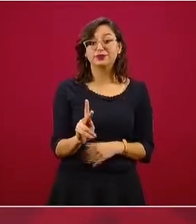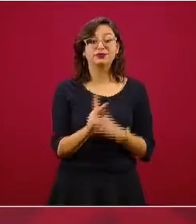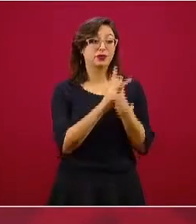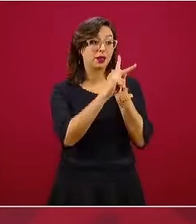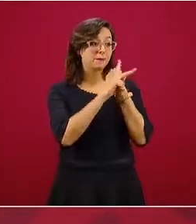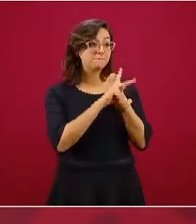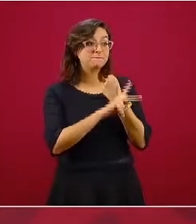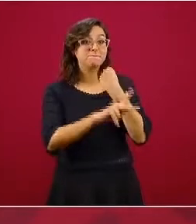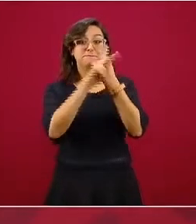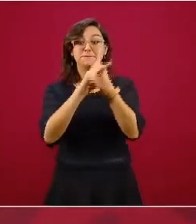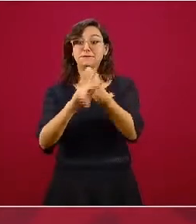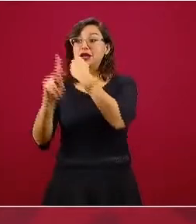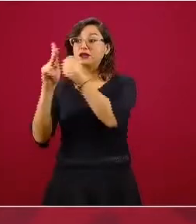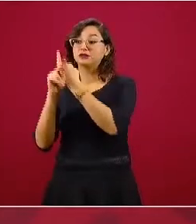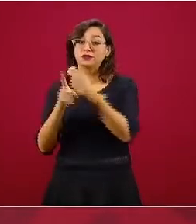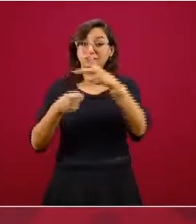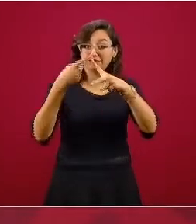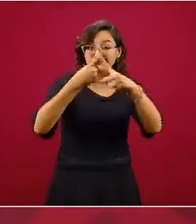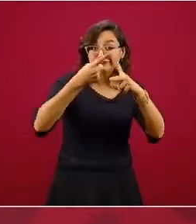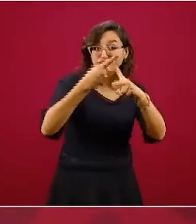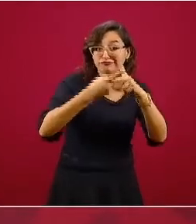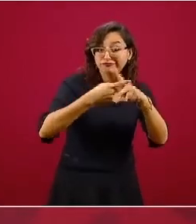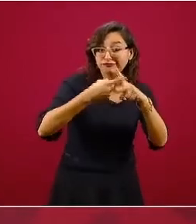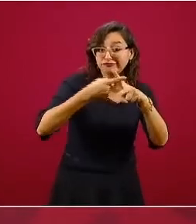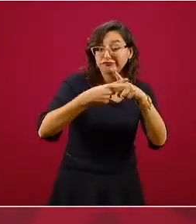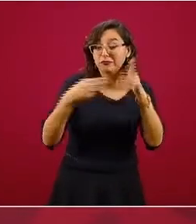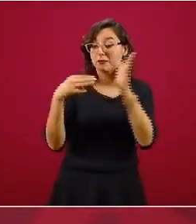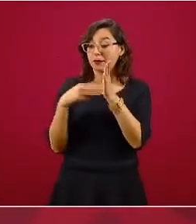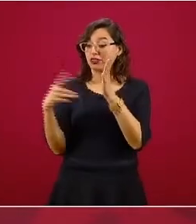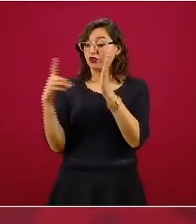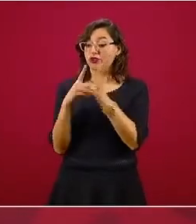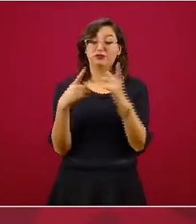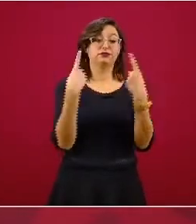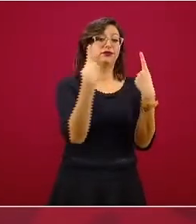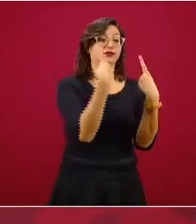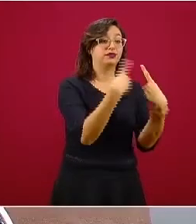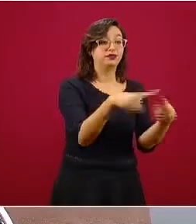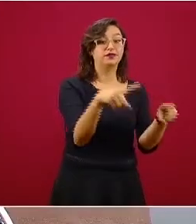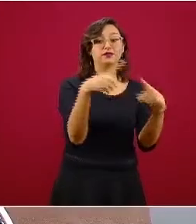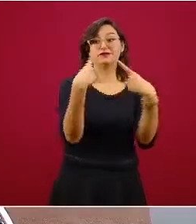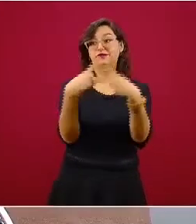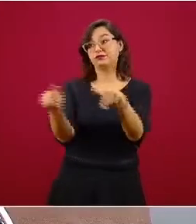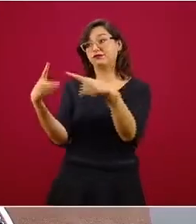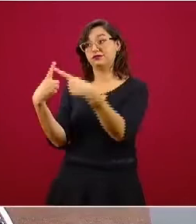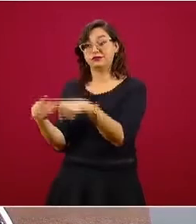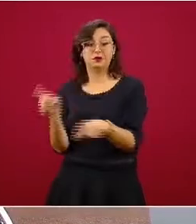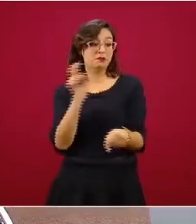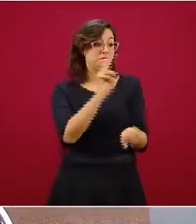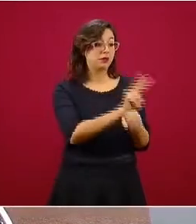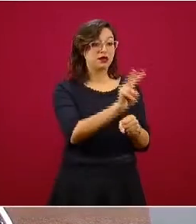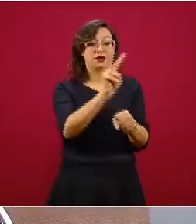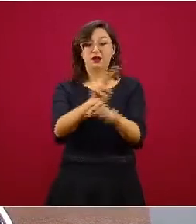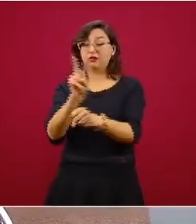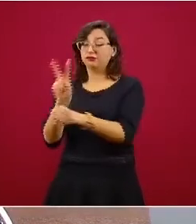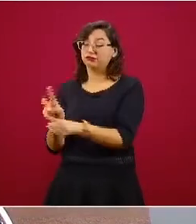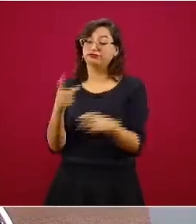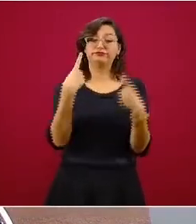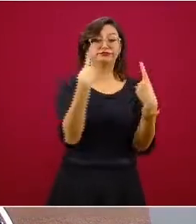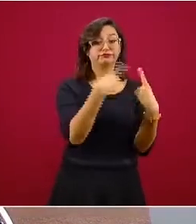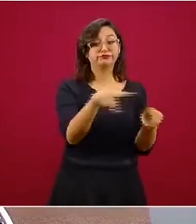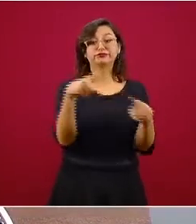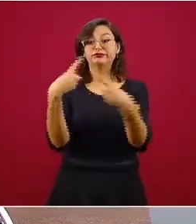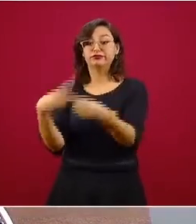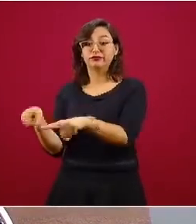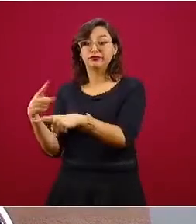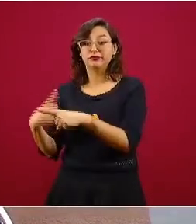país tiene una metodología diferente para abordar la vigilancia epidemiológica. En México, como lo